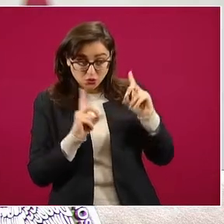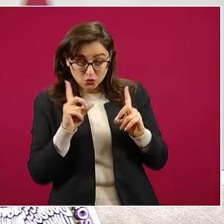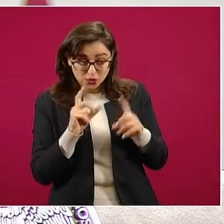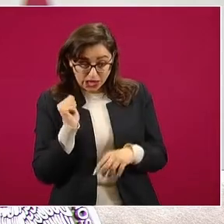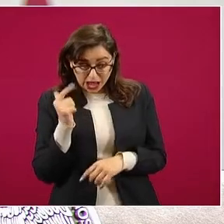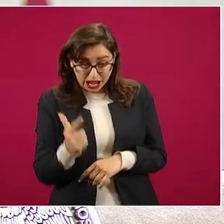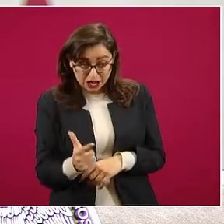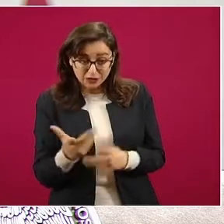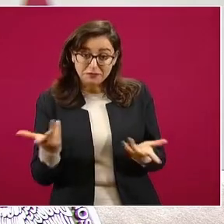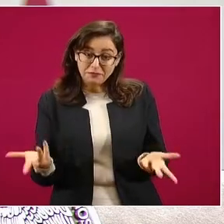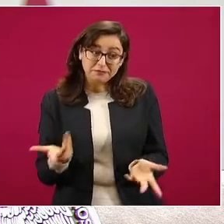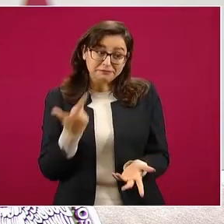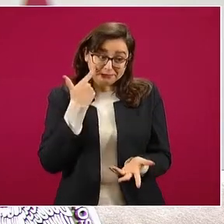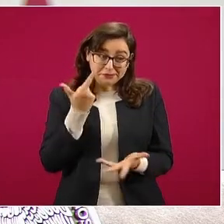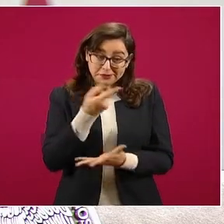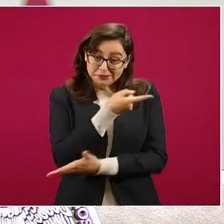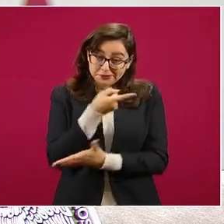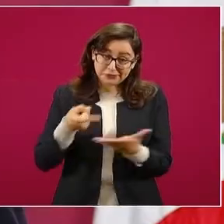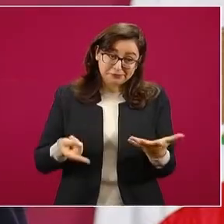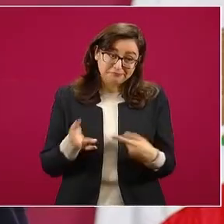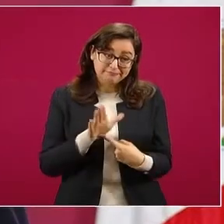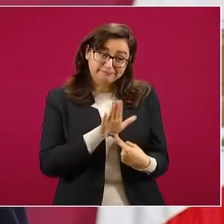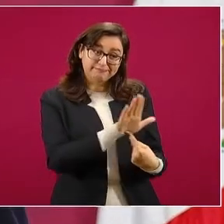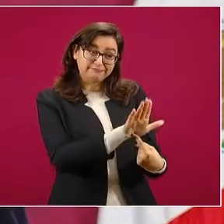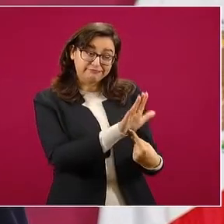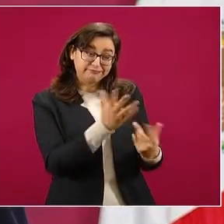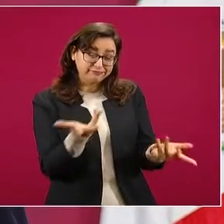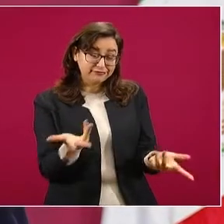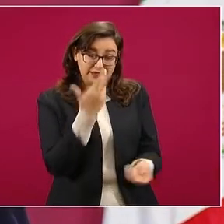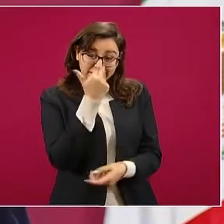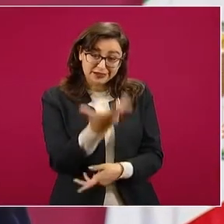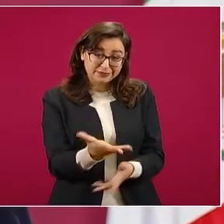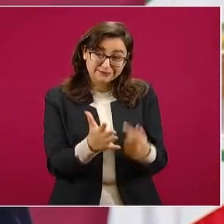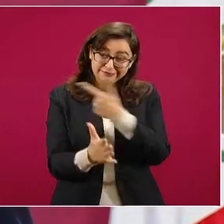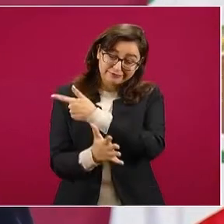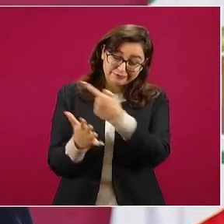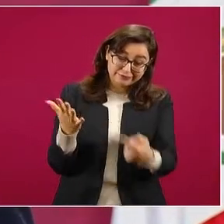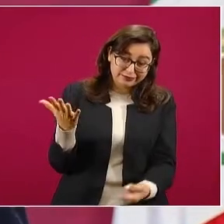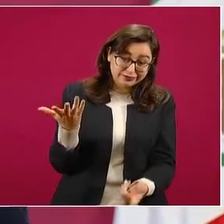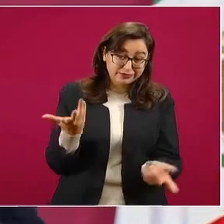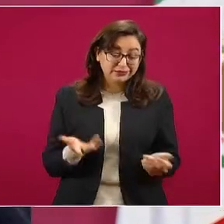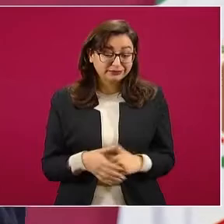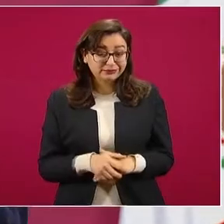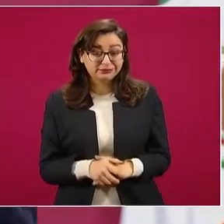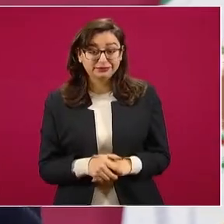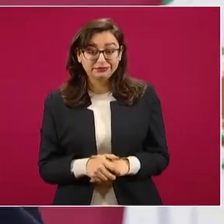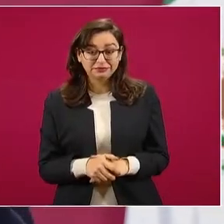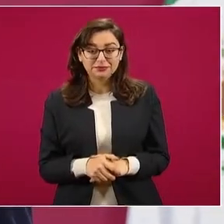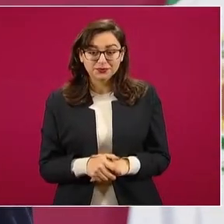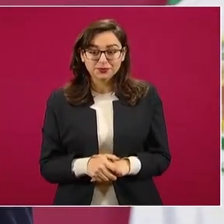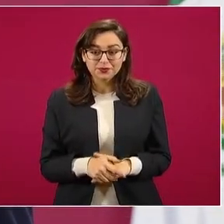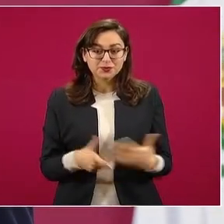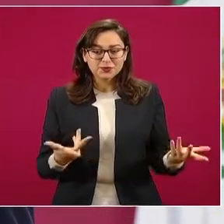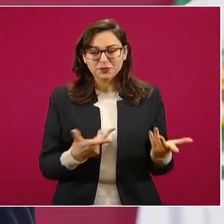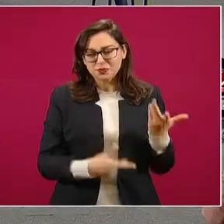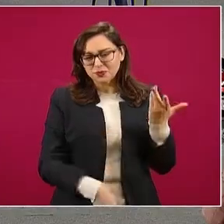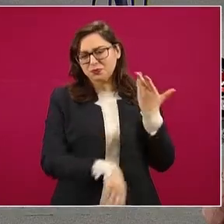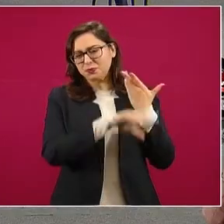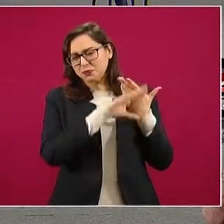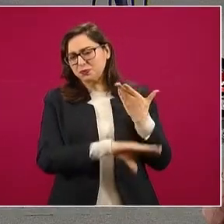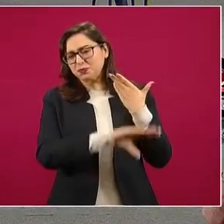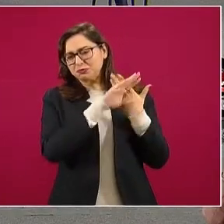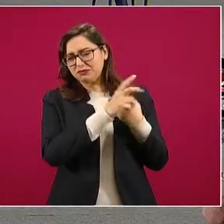su confianza, pues esas son las razones. Por eso también resistimos todos los embates